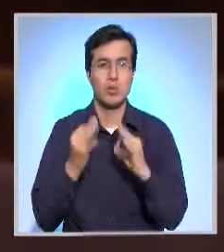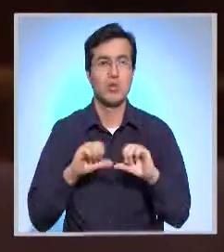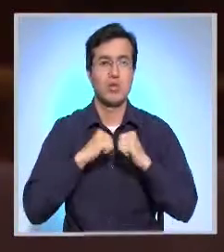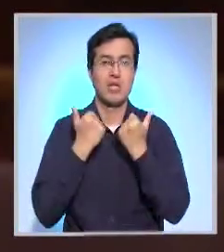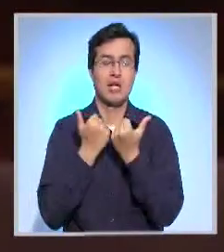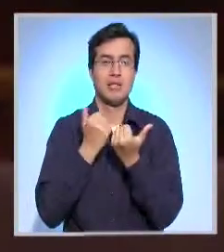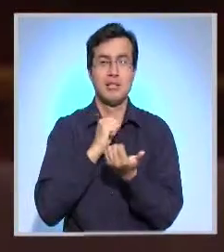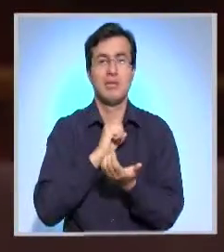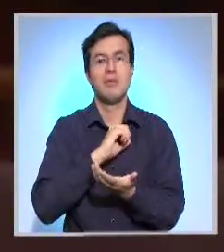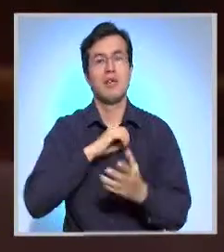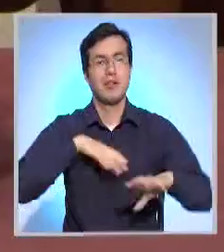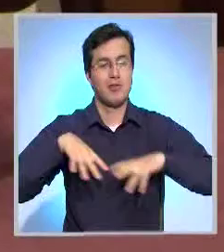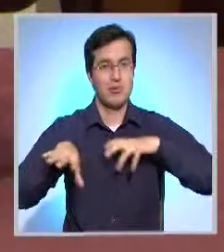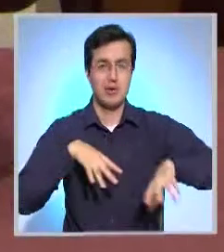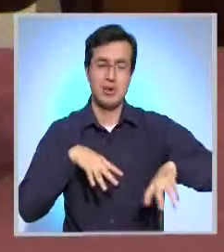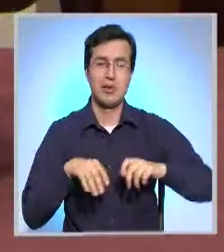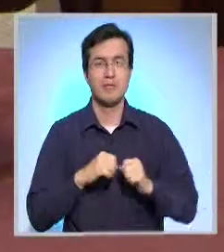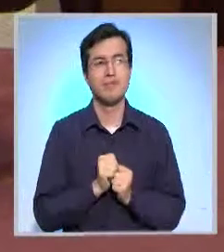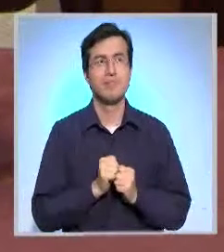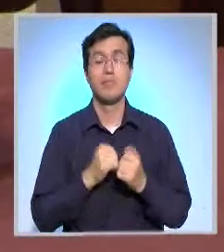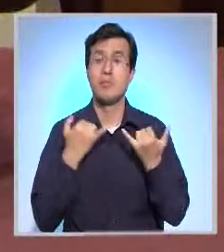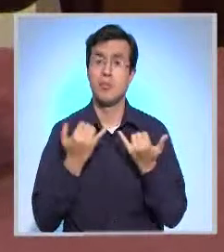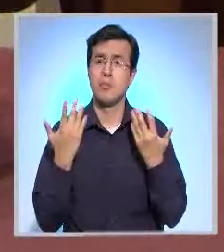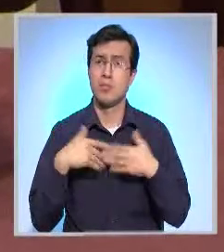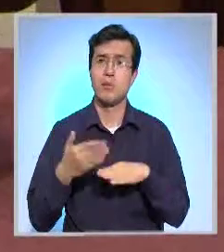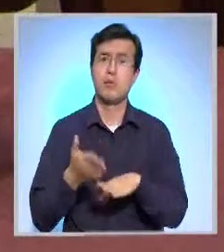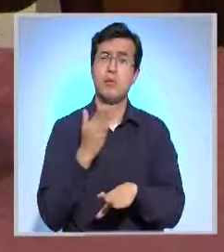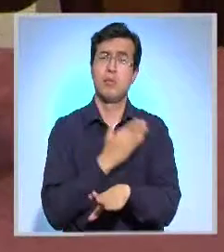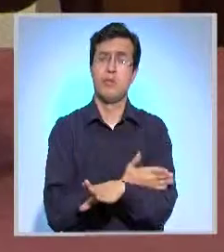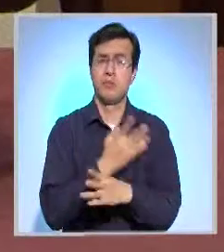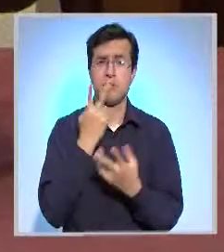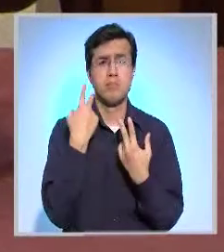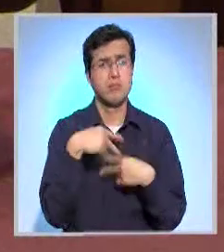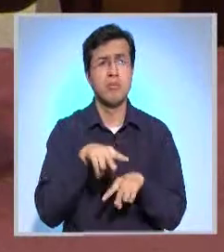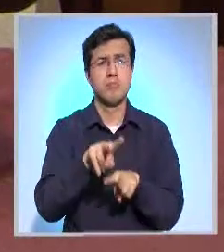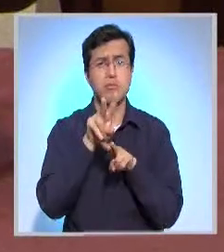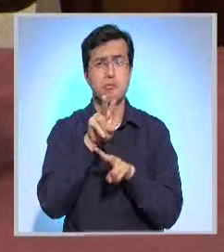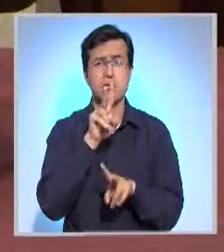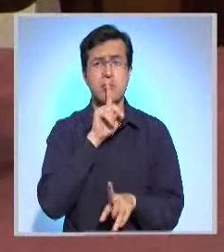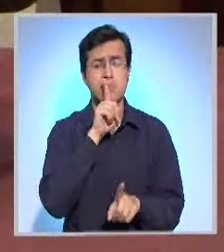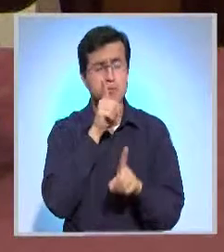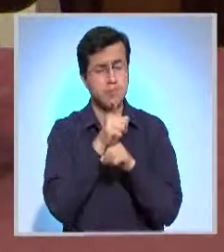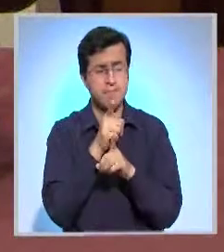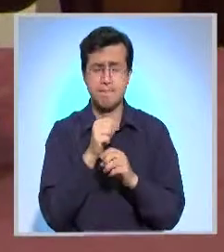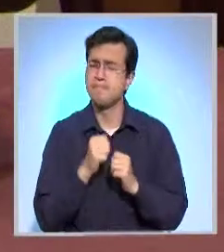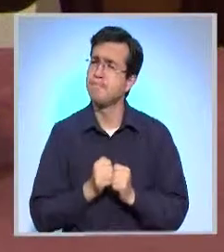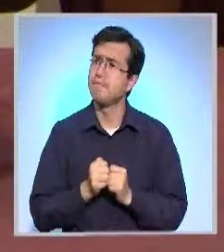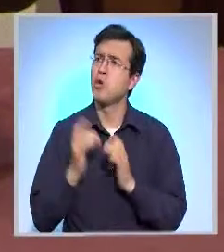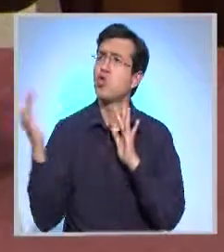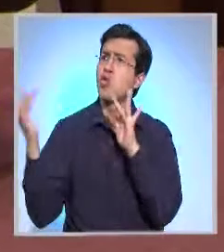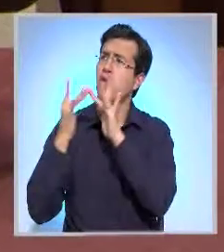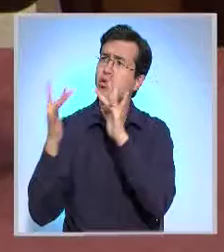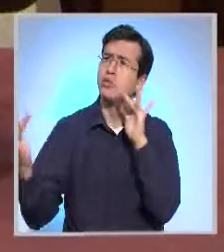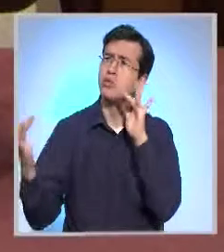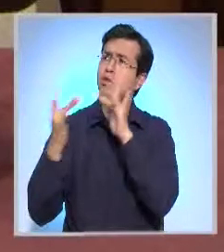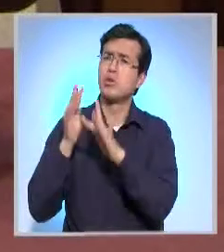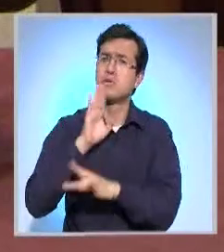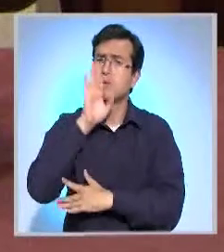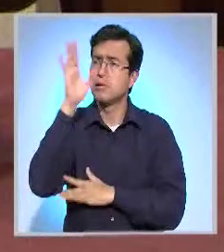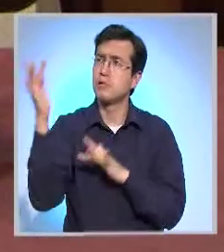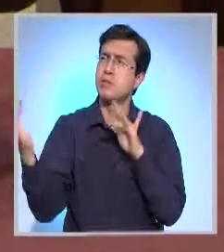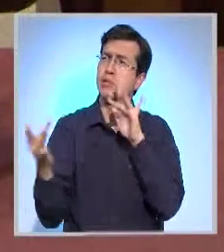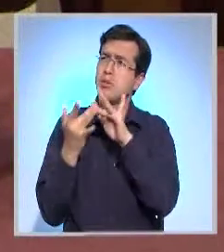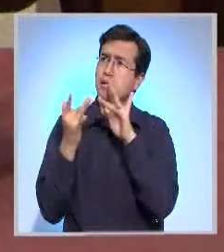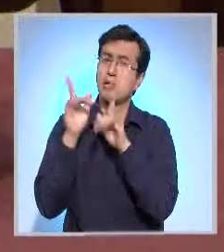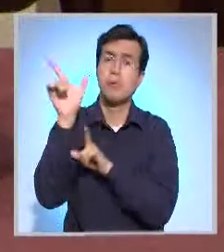coordinamos. Y usted ha procurado, de lo que hemos podido ver en este último tiempo, sobre todo, ha procurado mantener estos vínculos, estos lazos estrechos